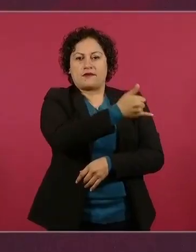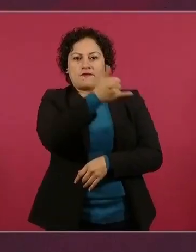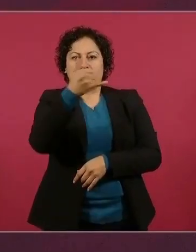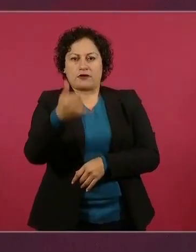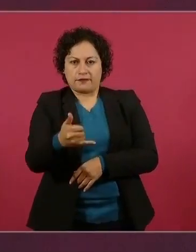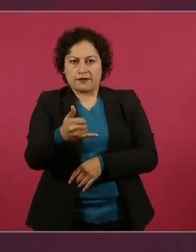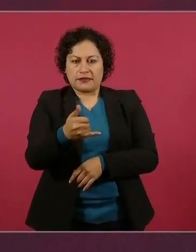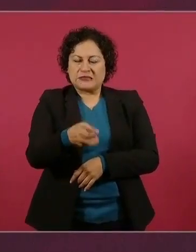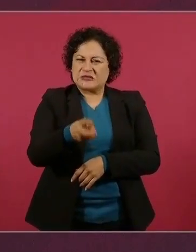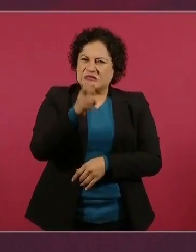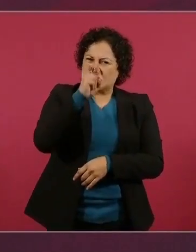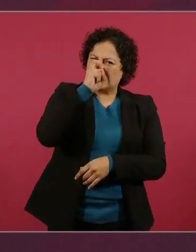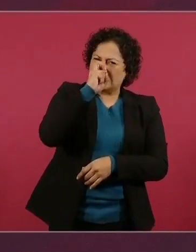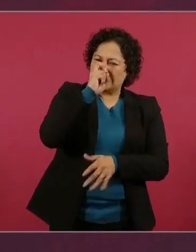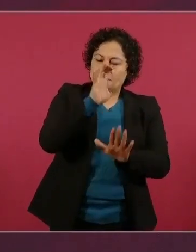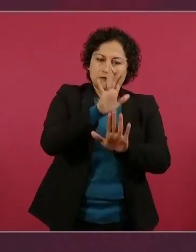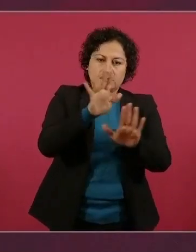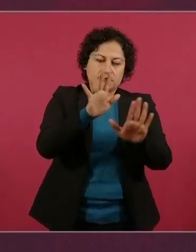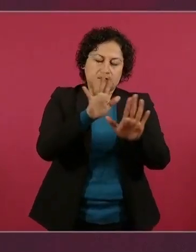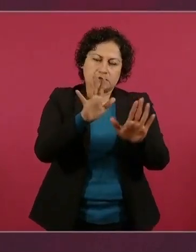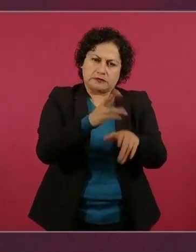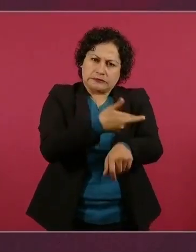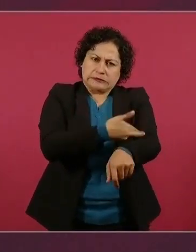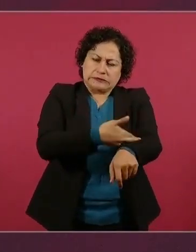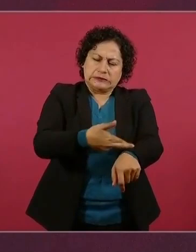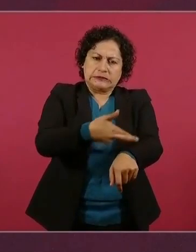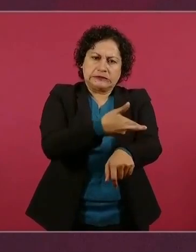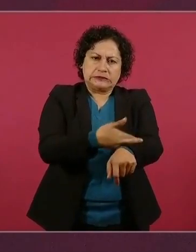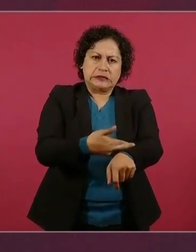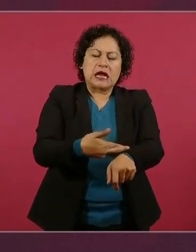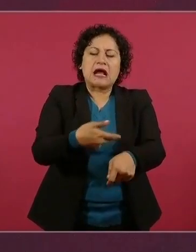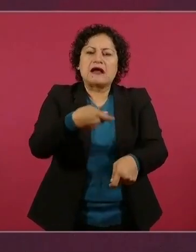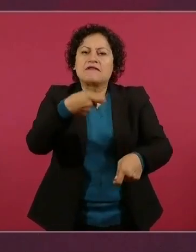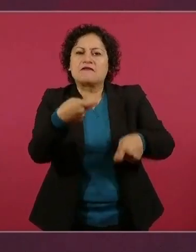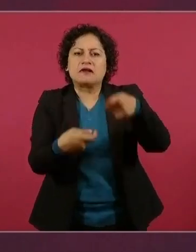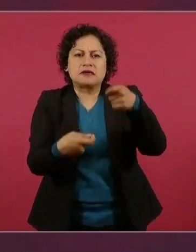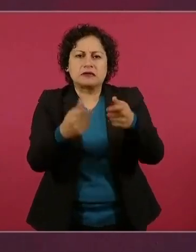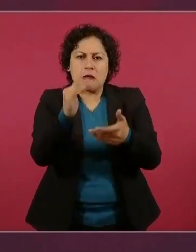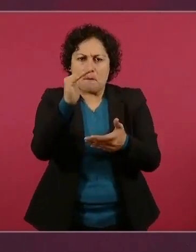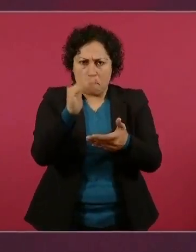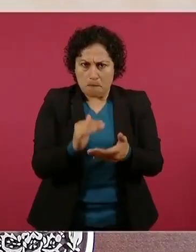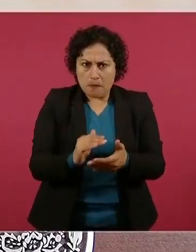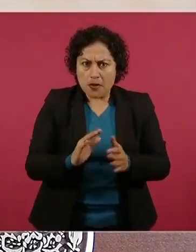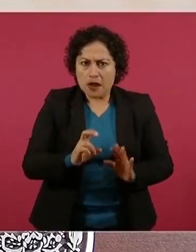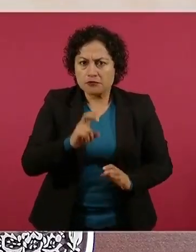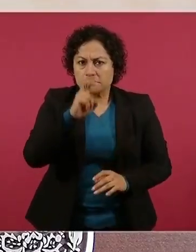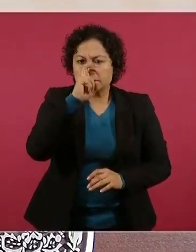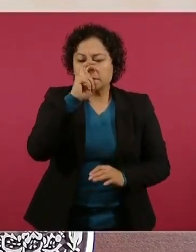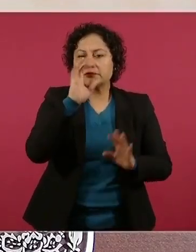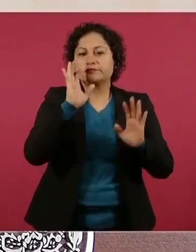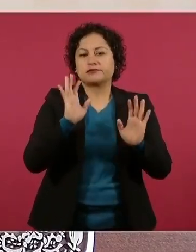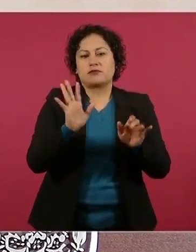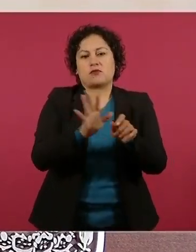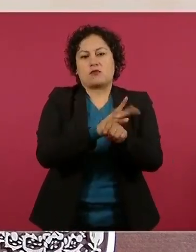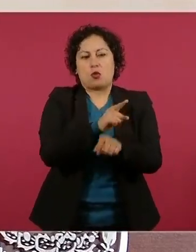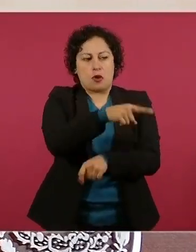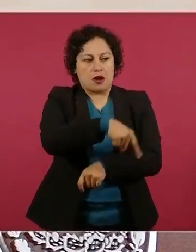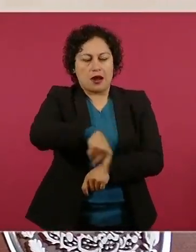porque ya llevan años en posesión y no han podido regularizar